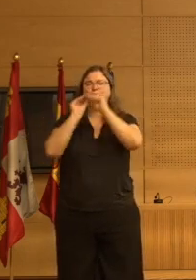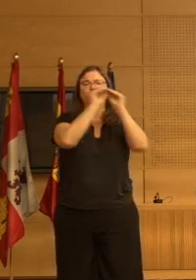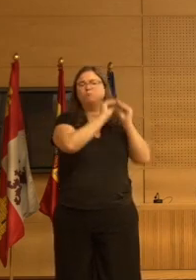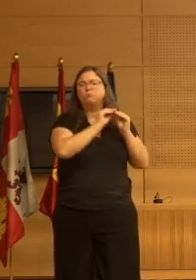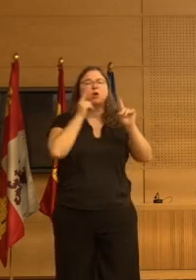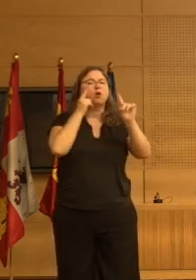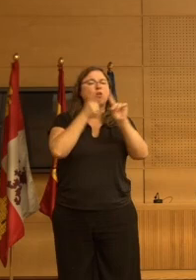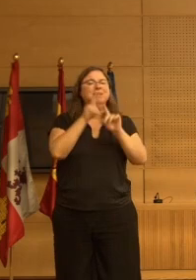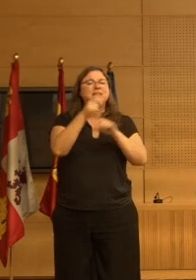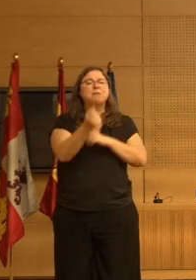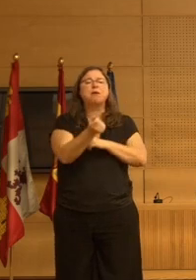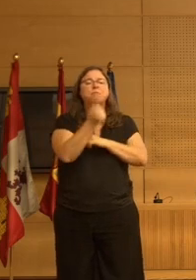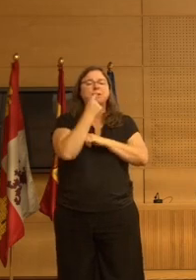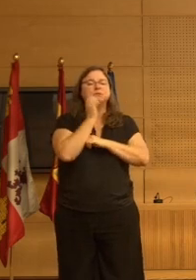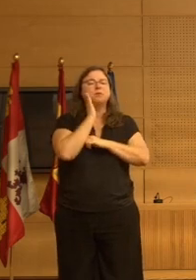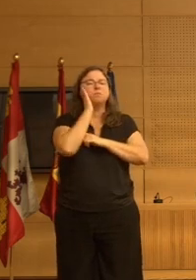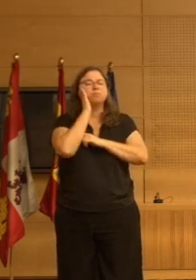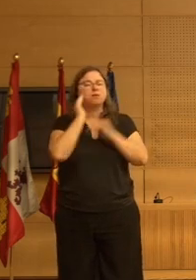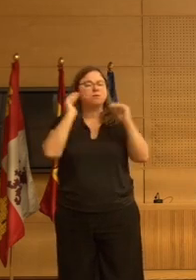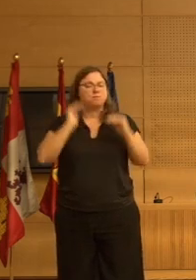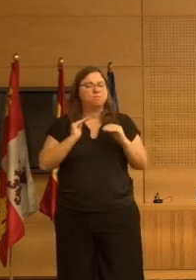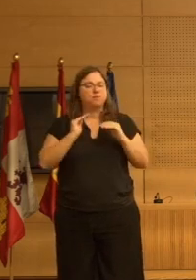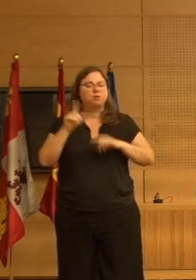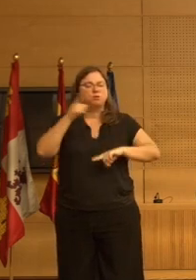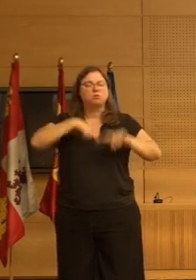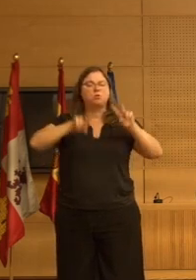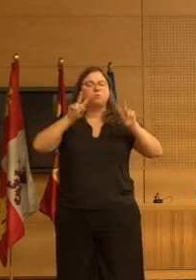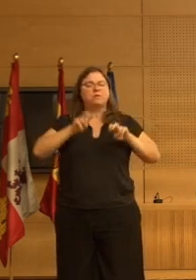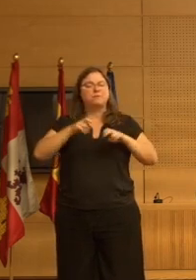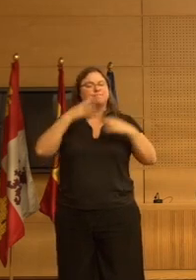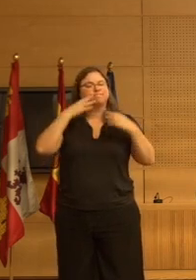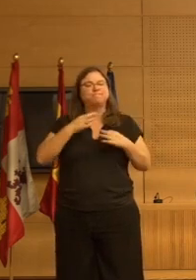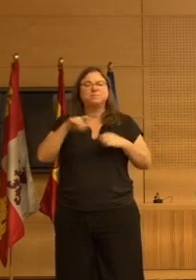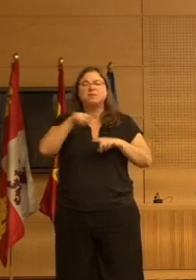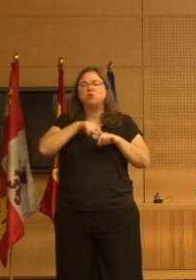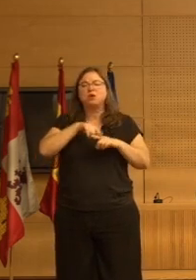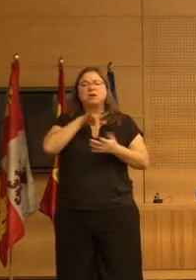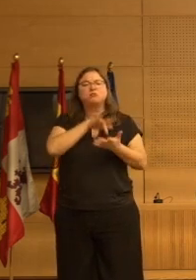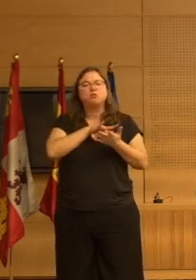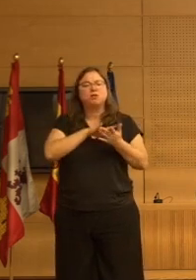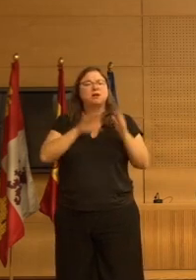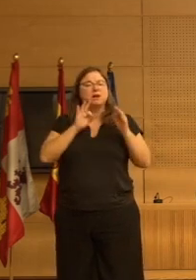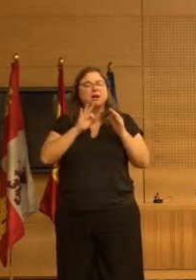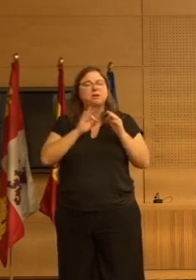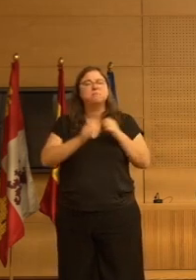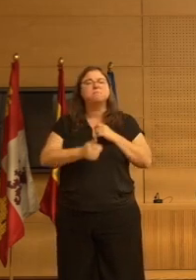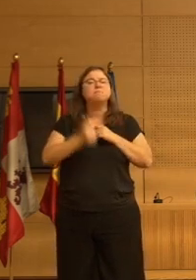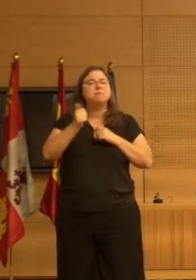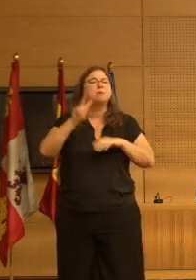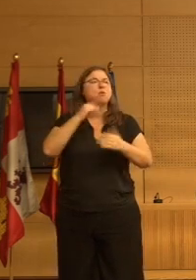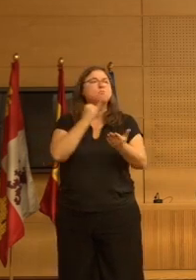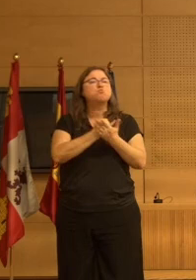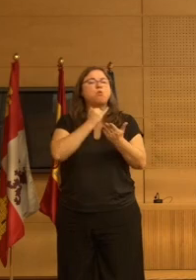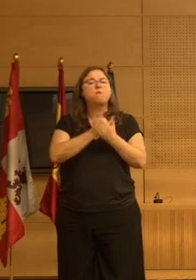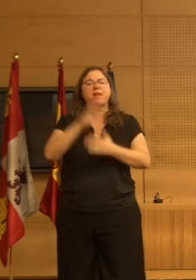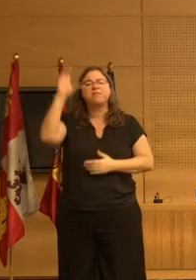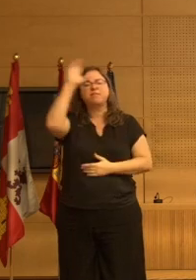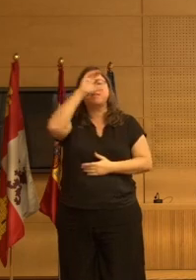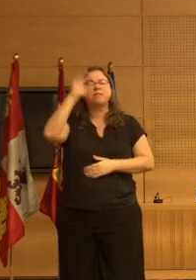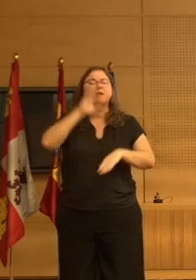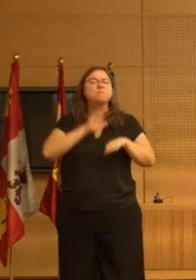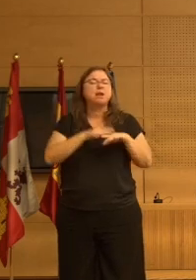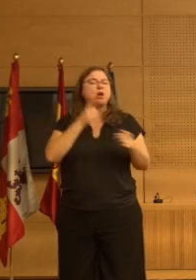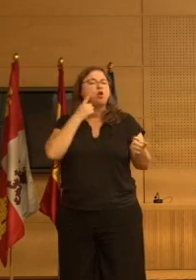la inquietud y la certeza de que hay muchos más modos basados en evidencia científica para